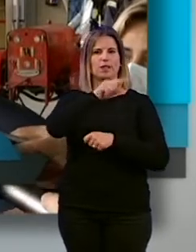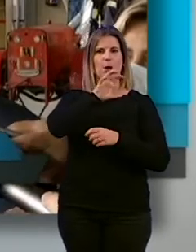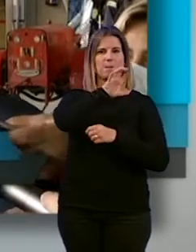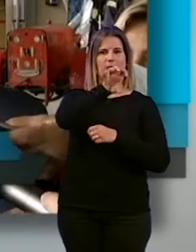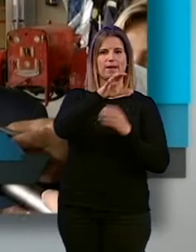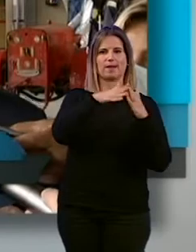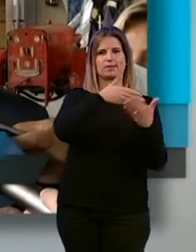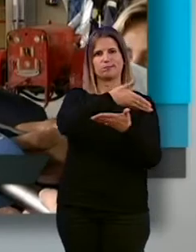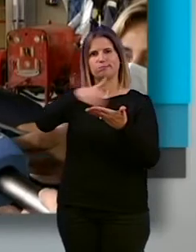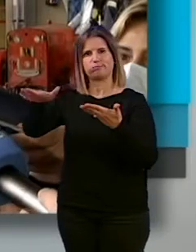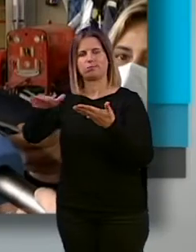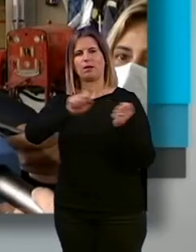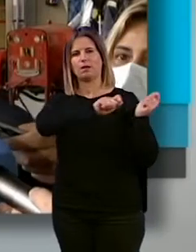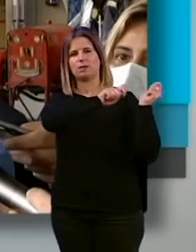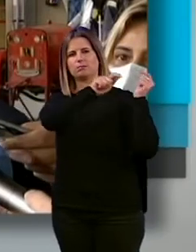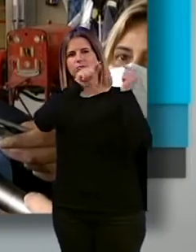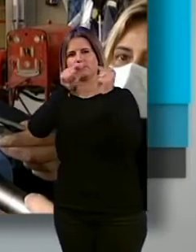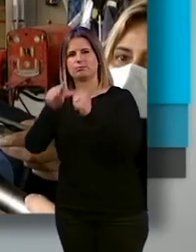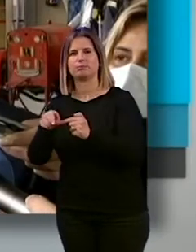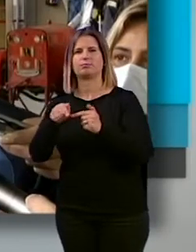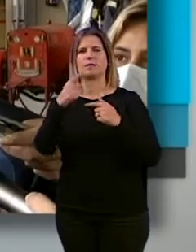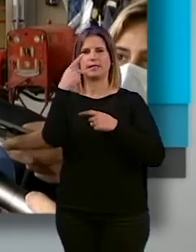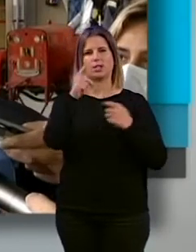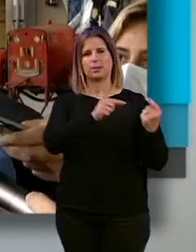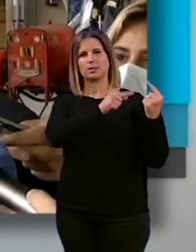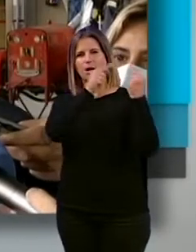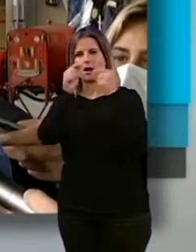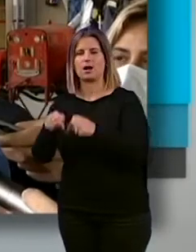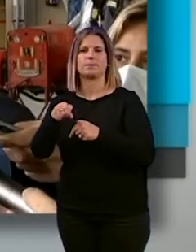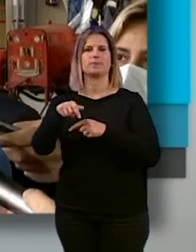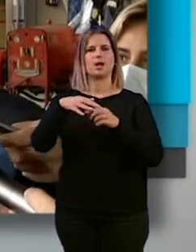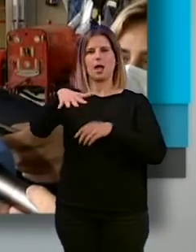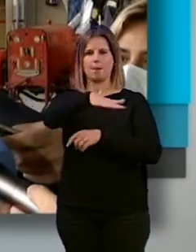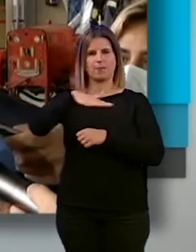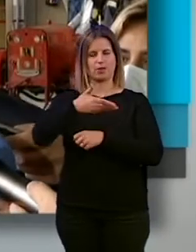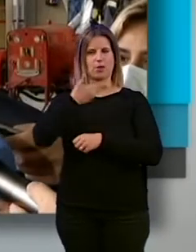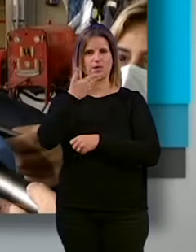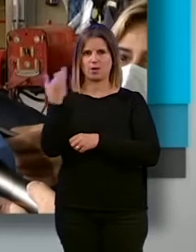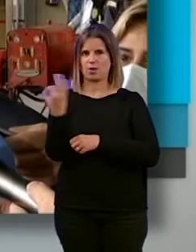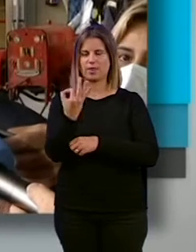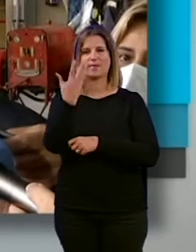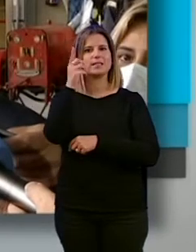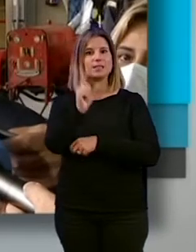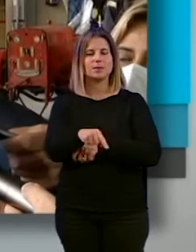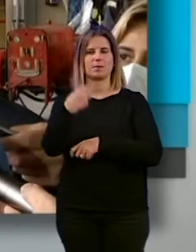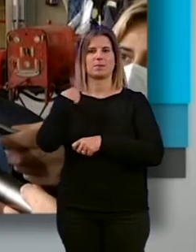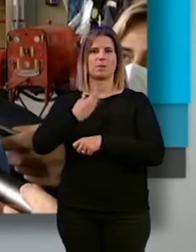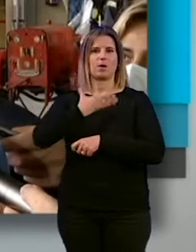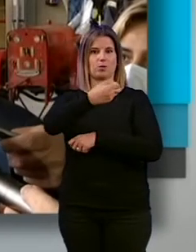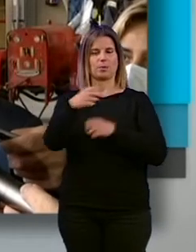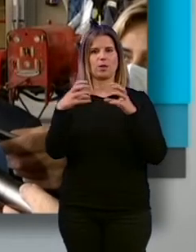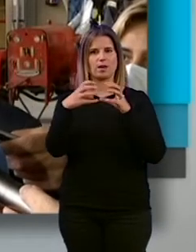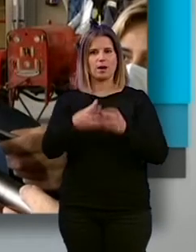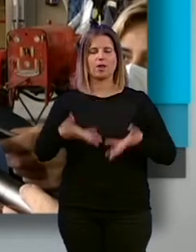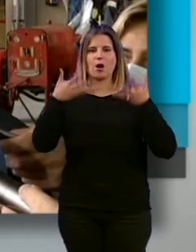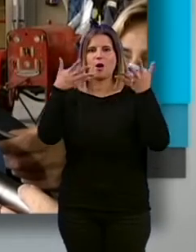su casa ya que tienen que transitar miles de kilómetros que tengan un espacio digno. De la misma manera también el Ayuntamiento de Granada ha puesto